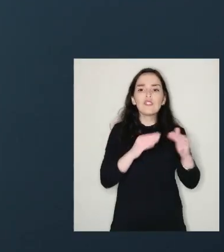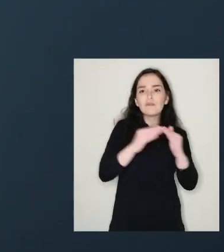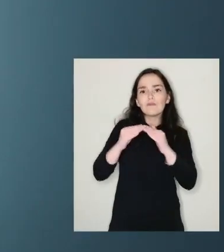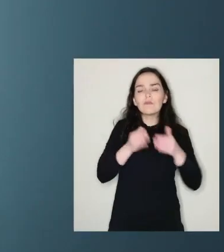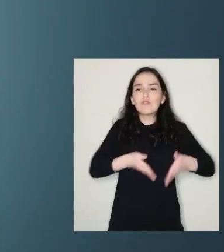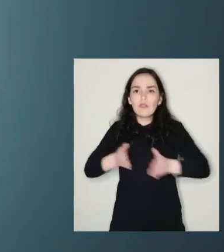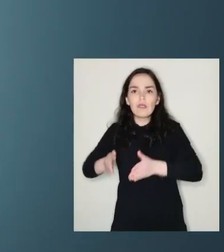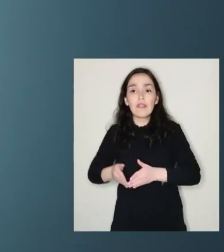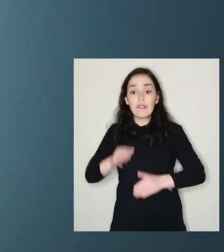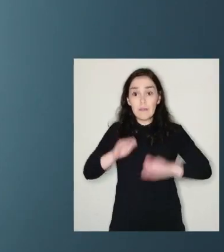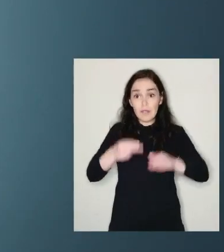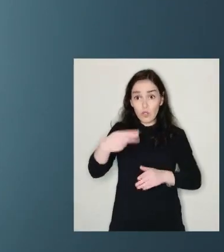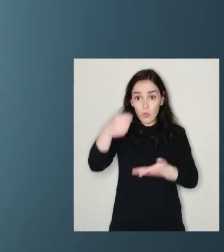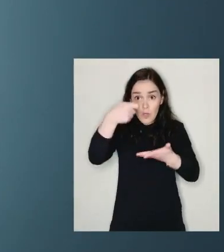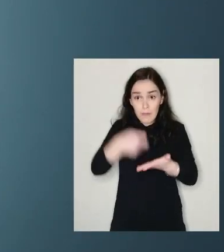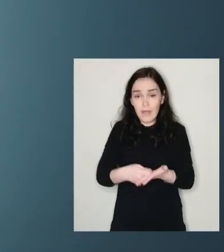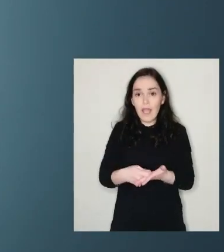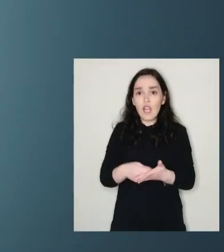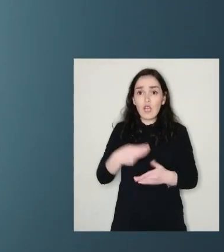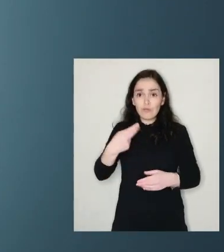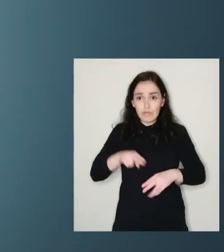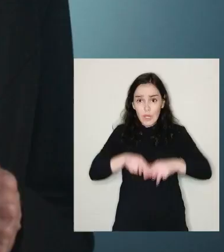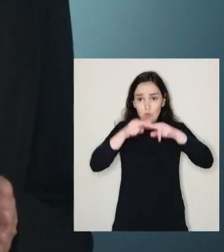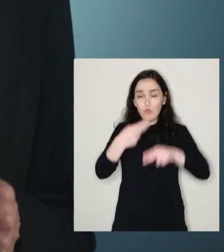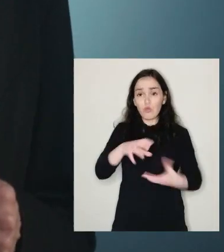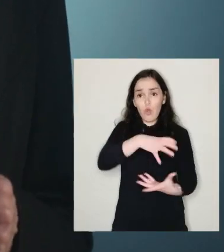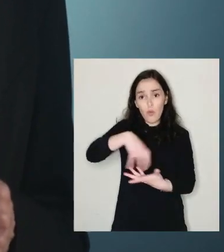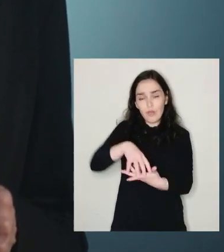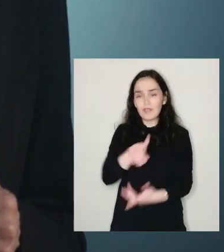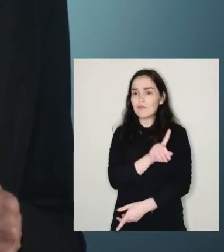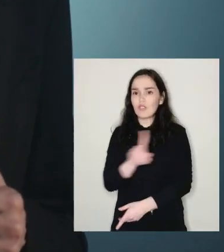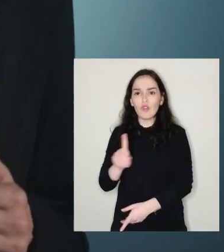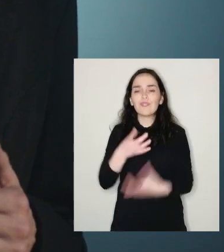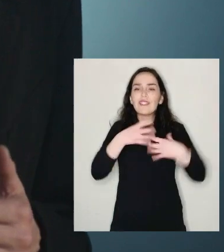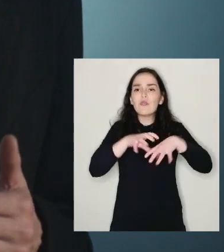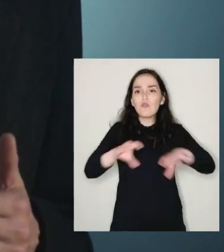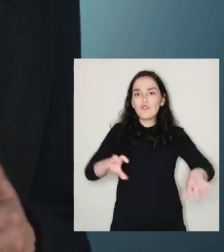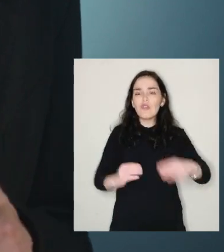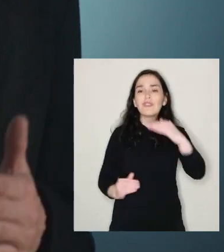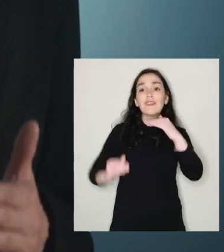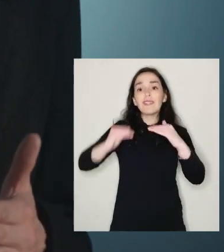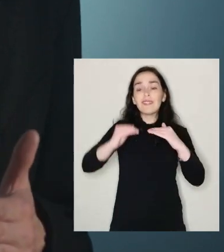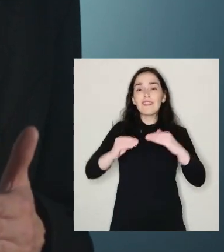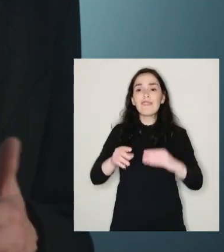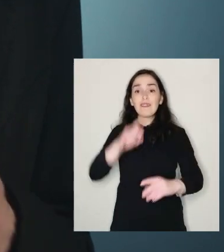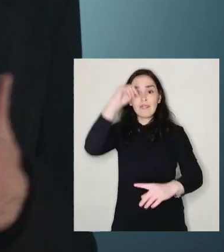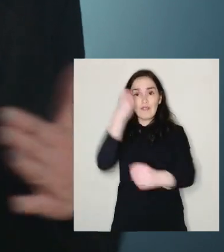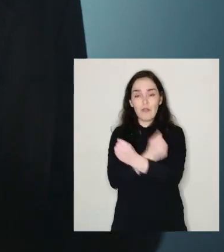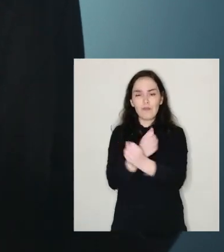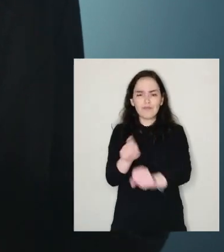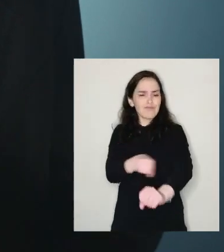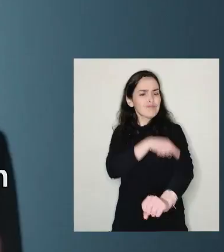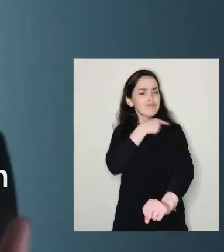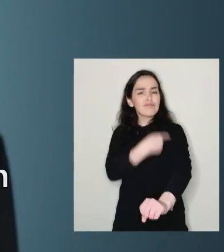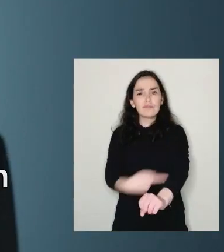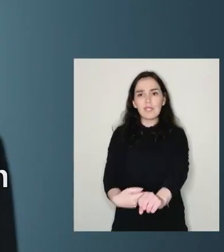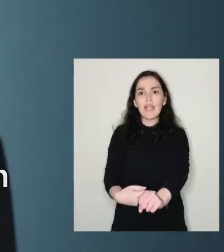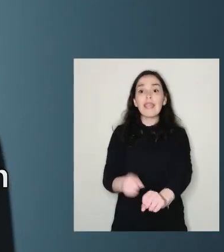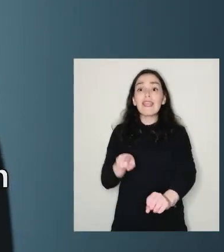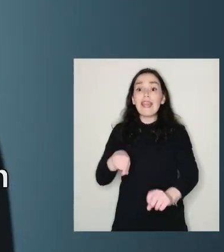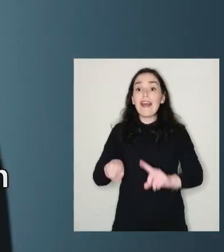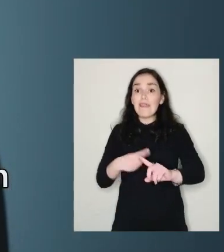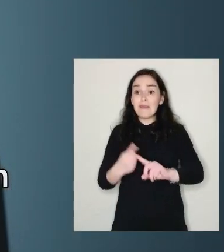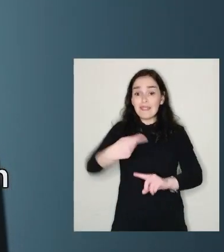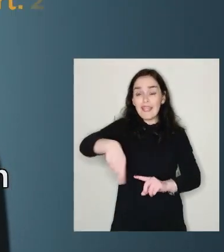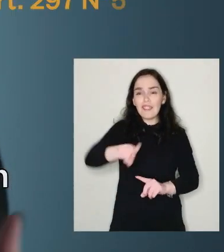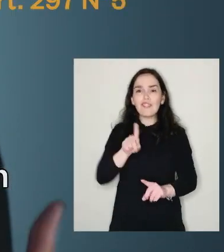dependerá ni de tu bolsillo ni de los recursos de tu comuna, sino de la distribución equitativa de las fuerzas policiales en todo Chile, quienes además